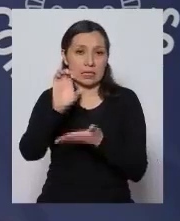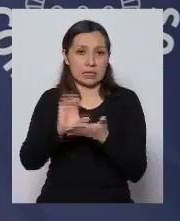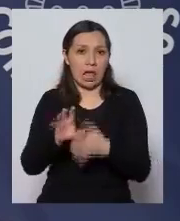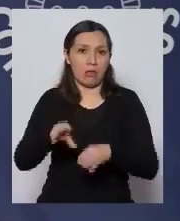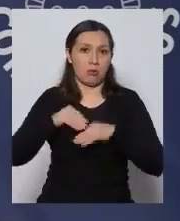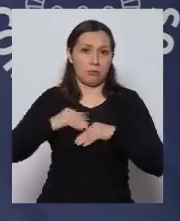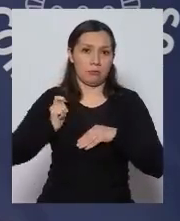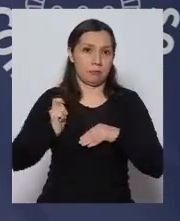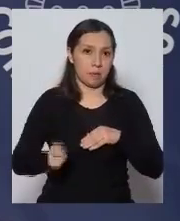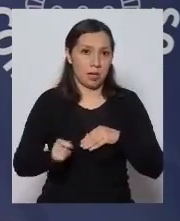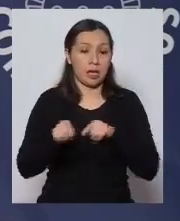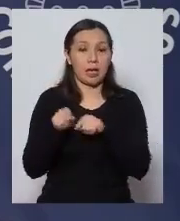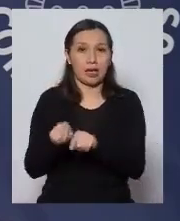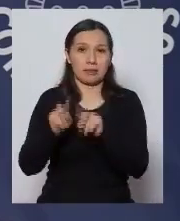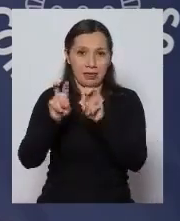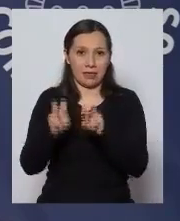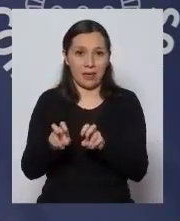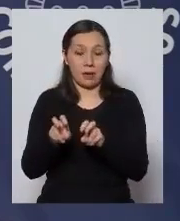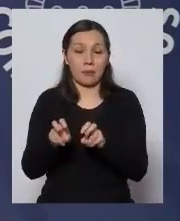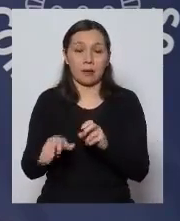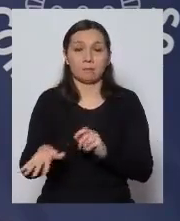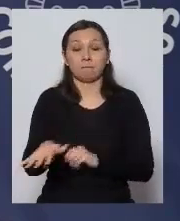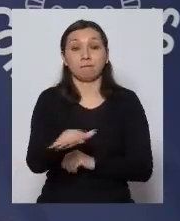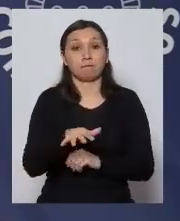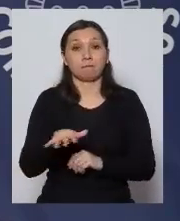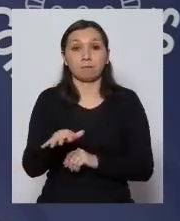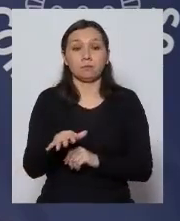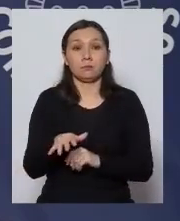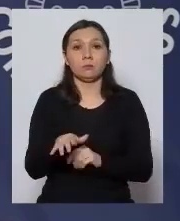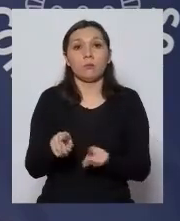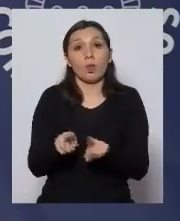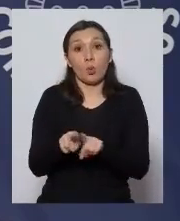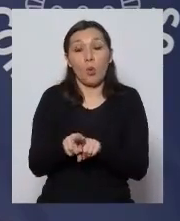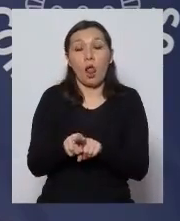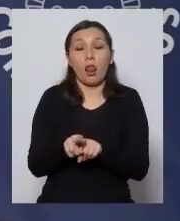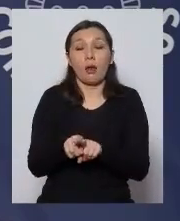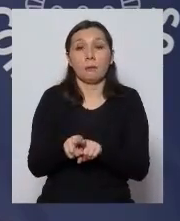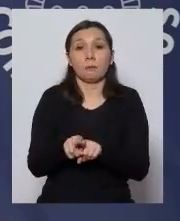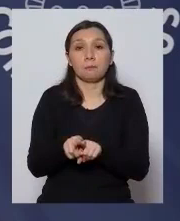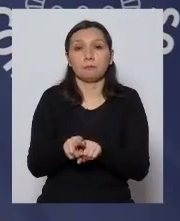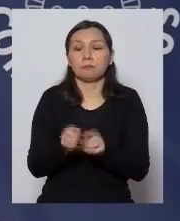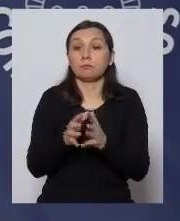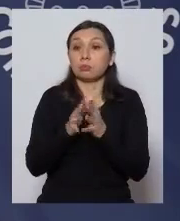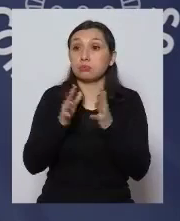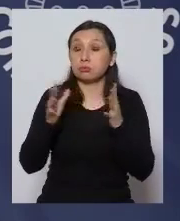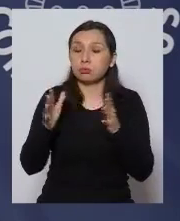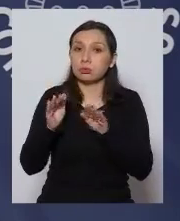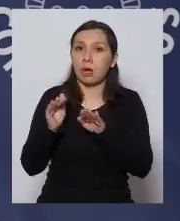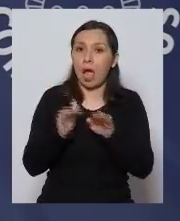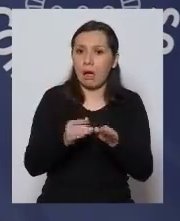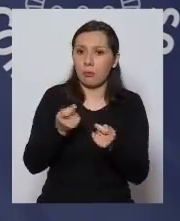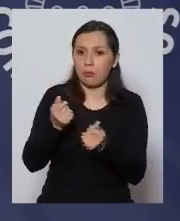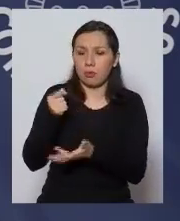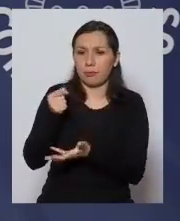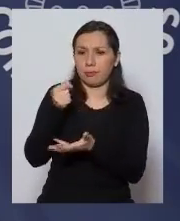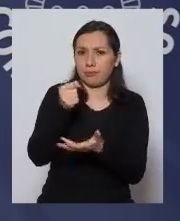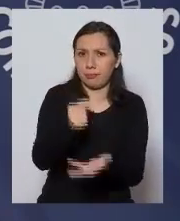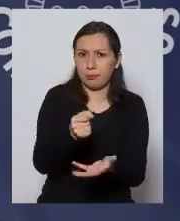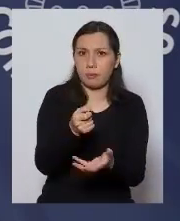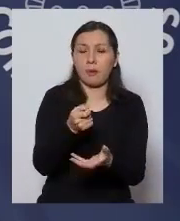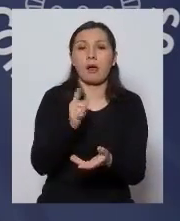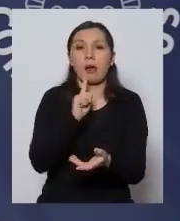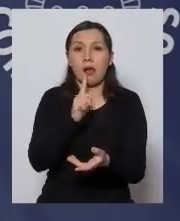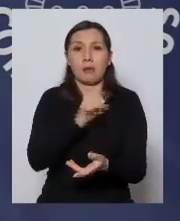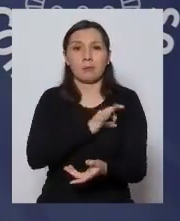y en ese sentido merced a las tremendas apoyos financieros que ha recibido